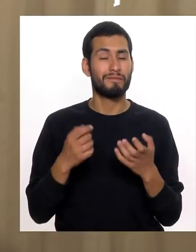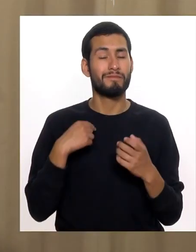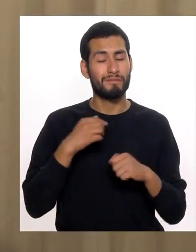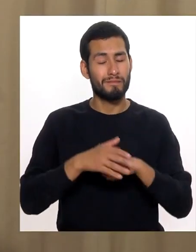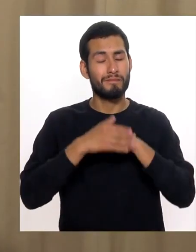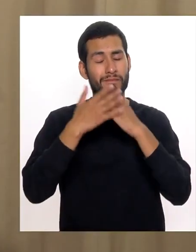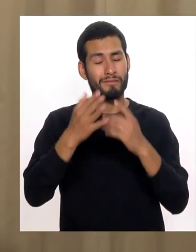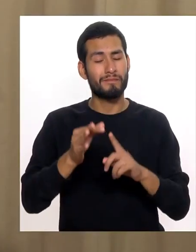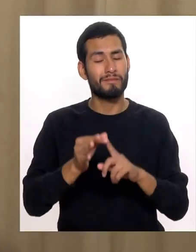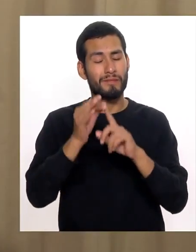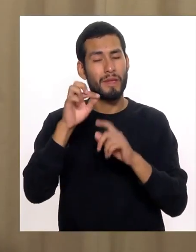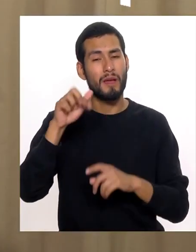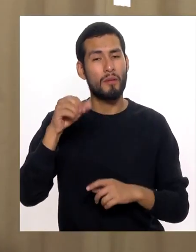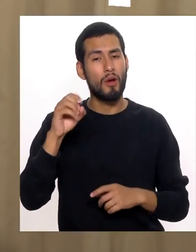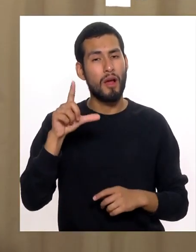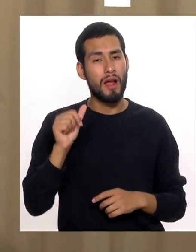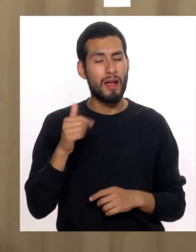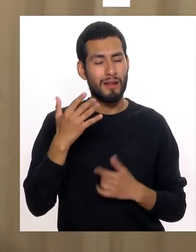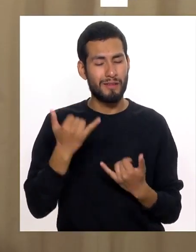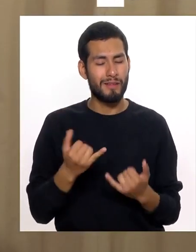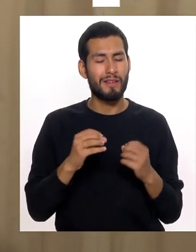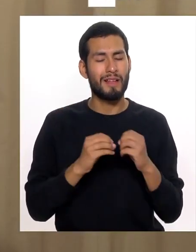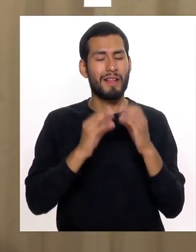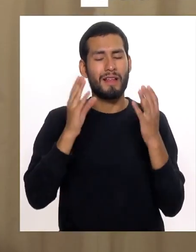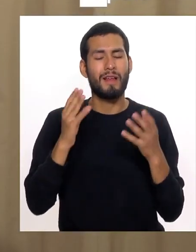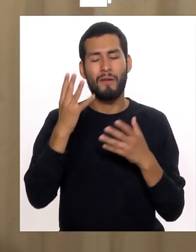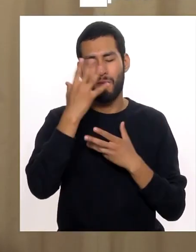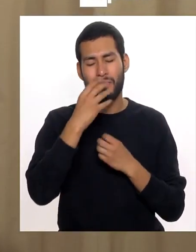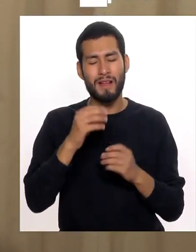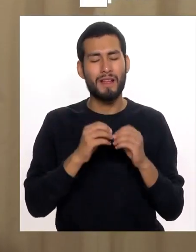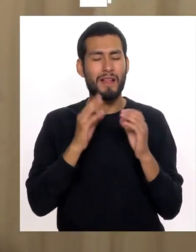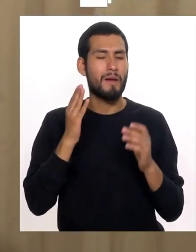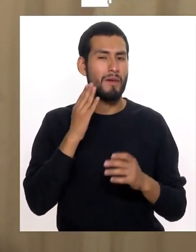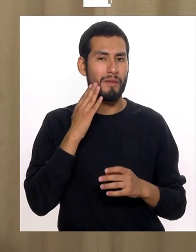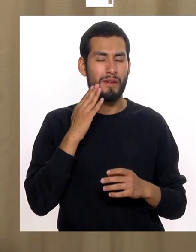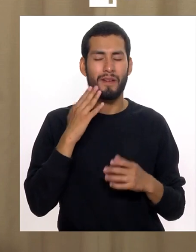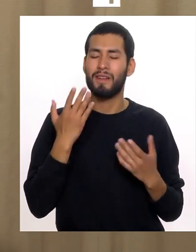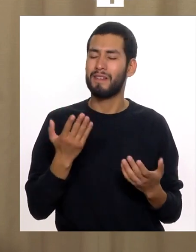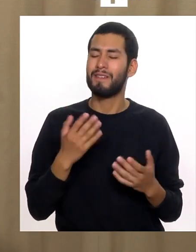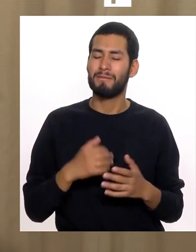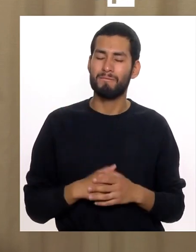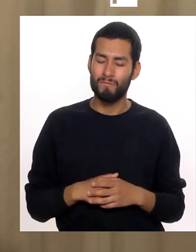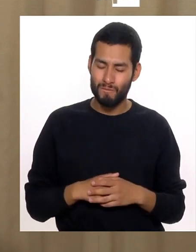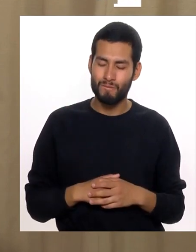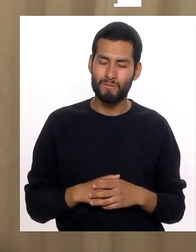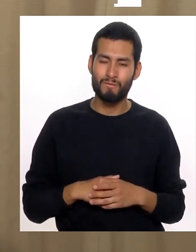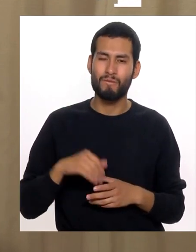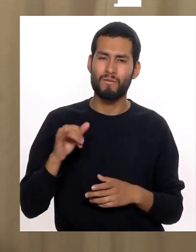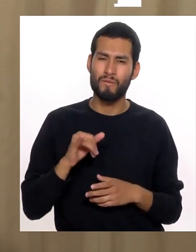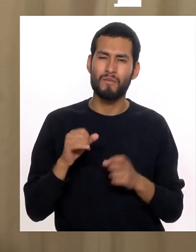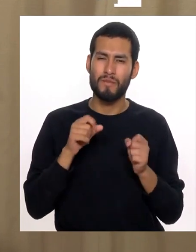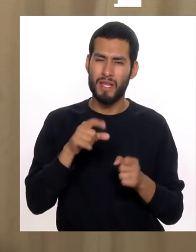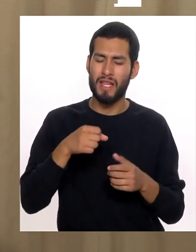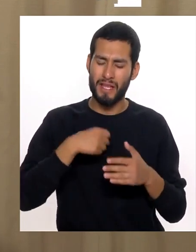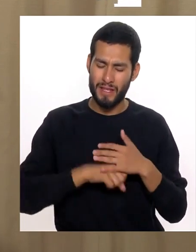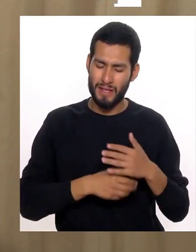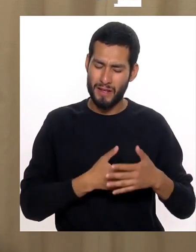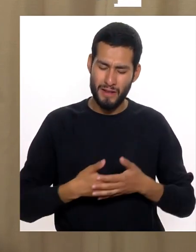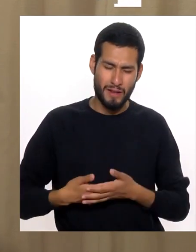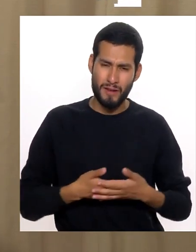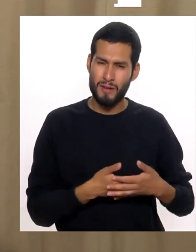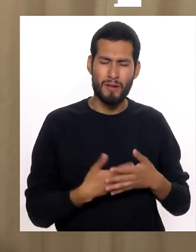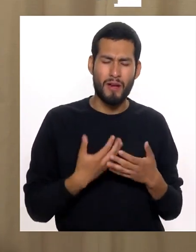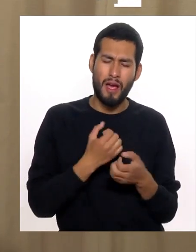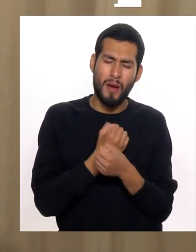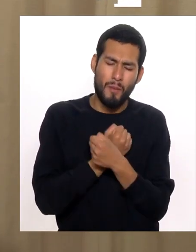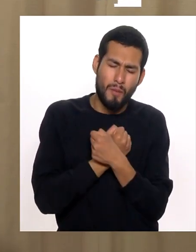Queremos enviarle un saludo Muy especial a Paola En este día Tan bonito El día de la madre Y por supuesto Por tener a su hijo